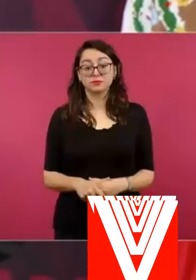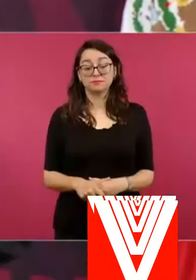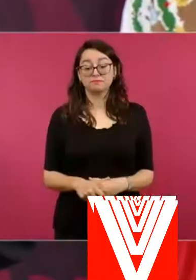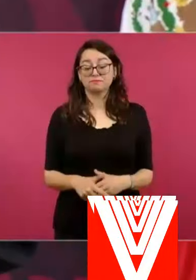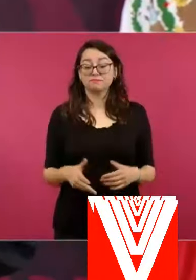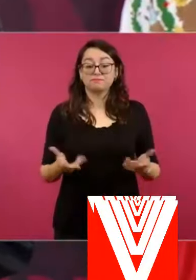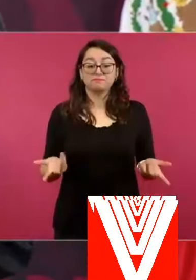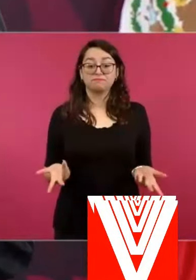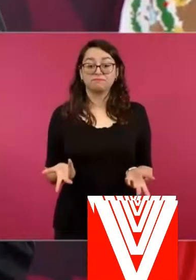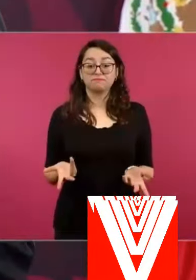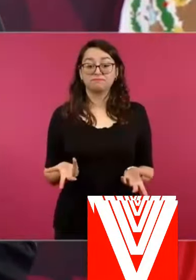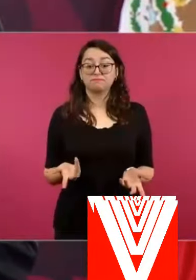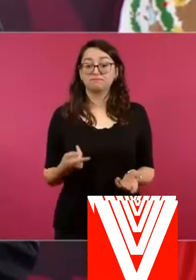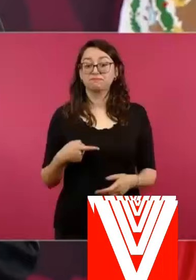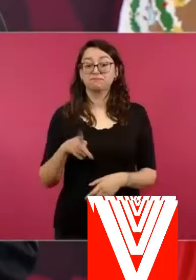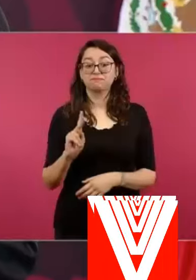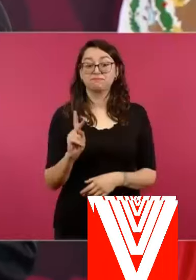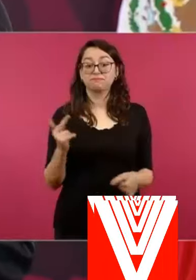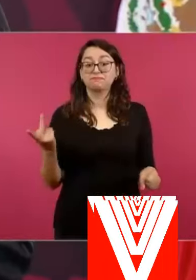fue en corto